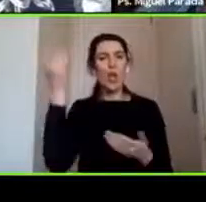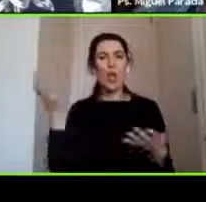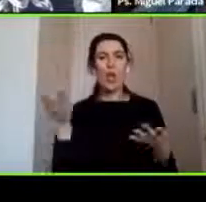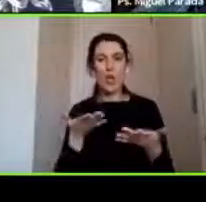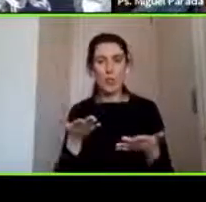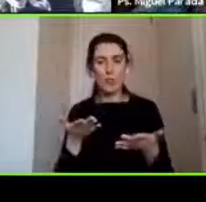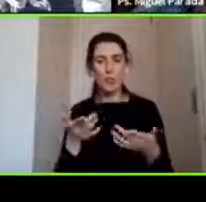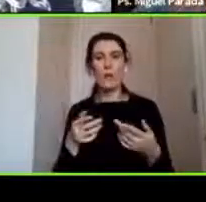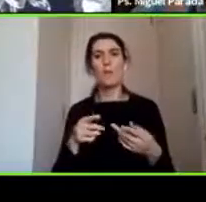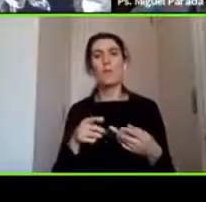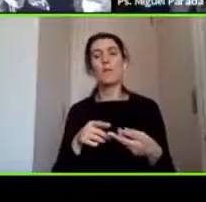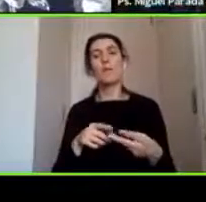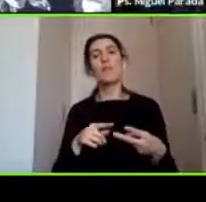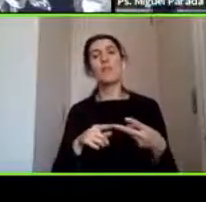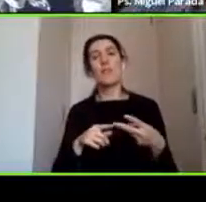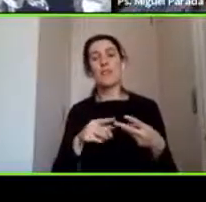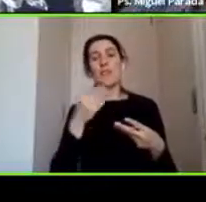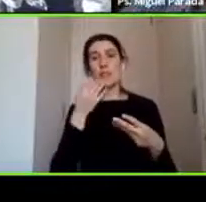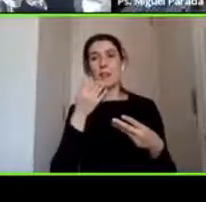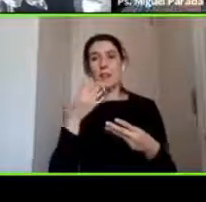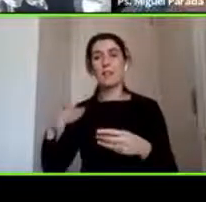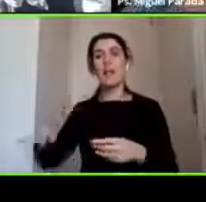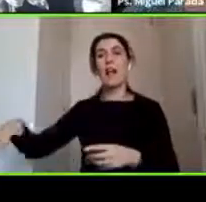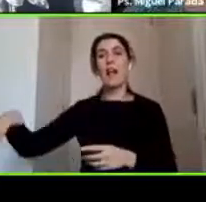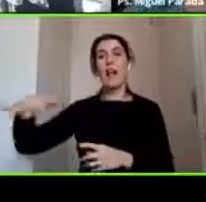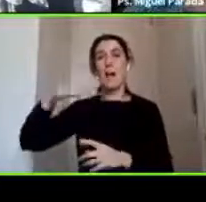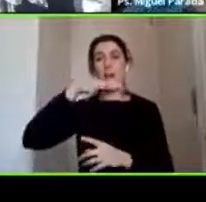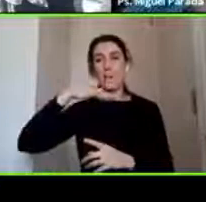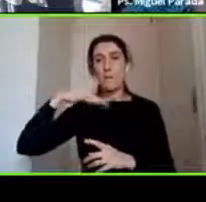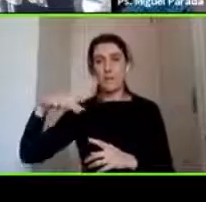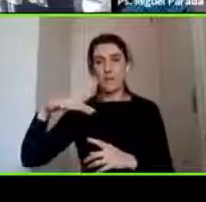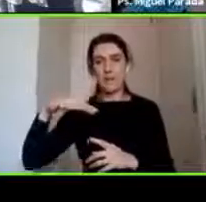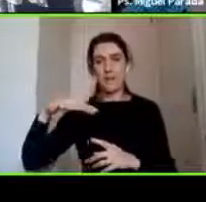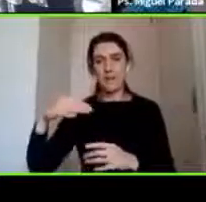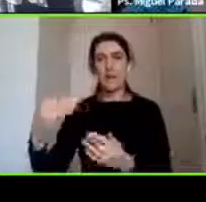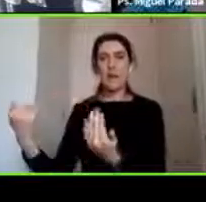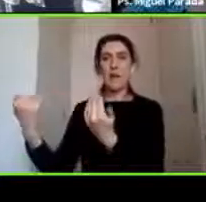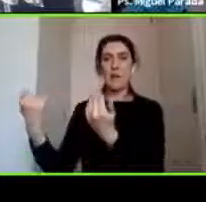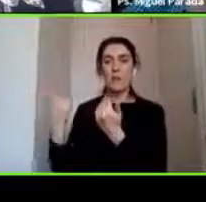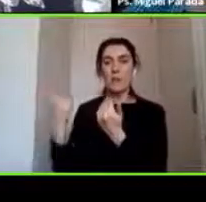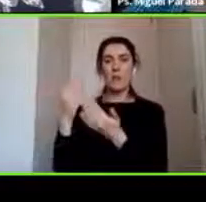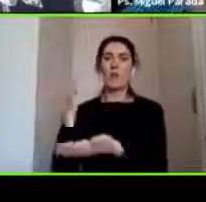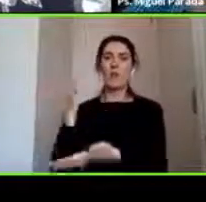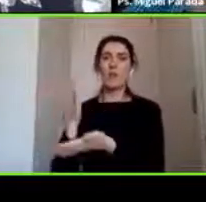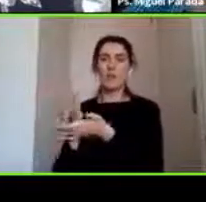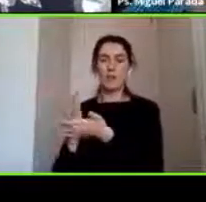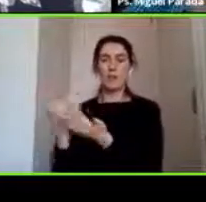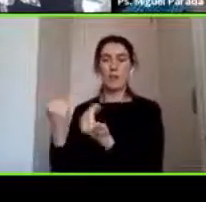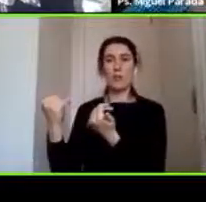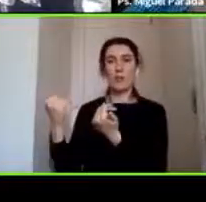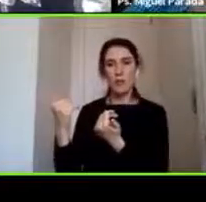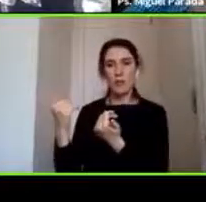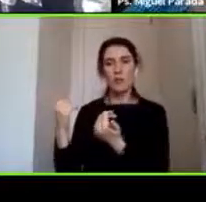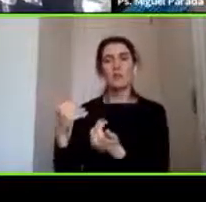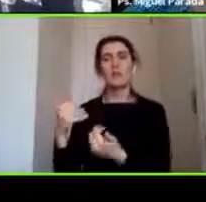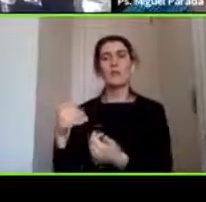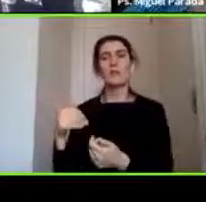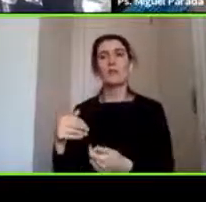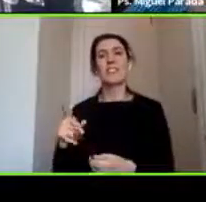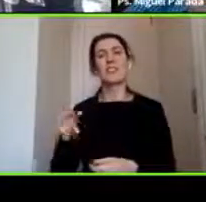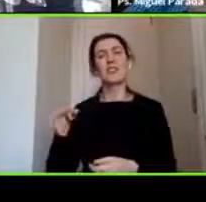ocurra como secuela ambiental y apoyo escolar y eso va a conferir una